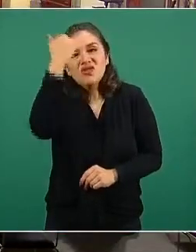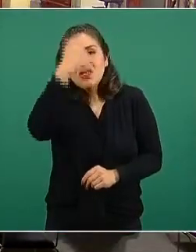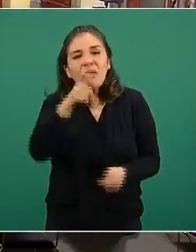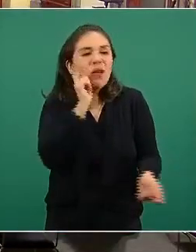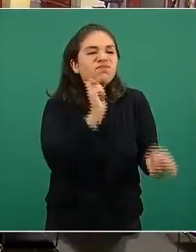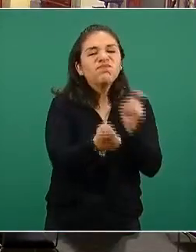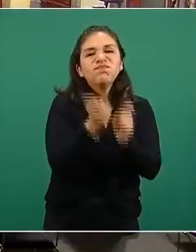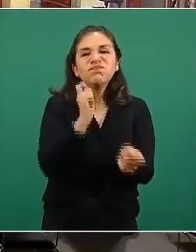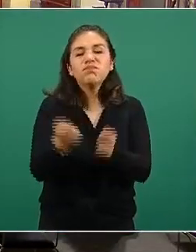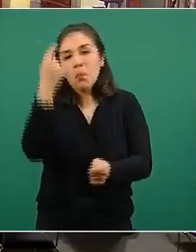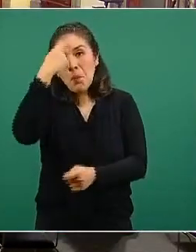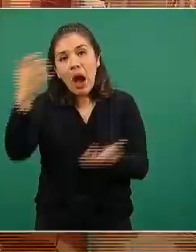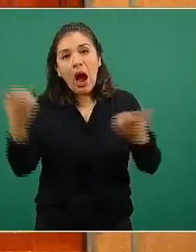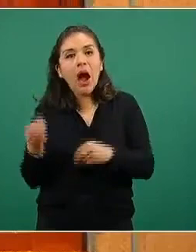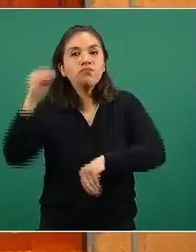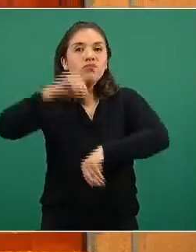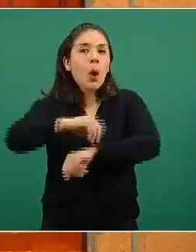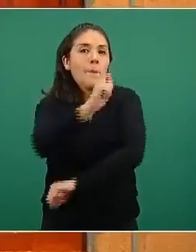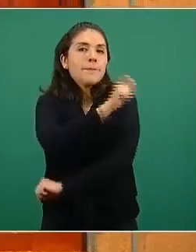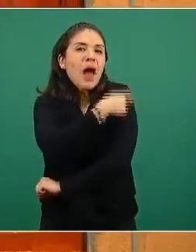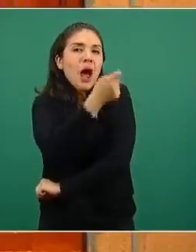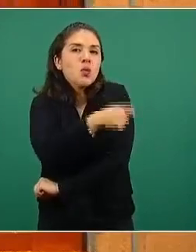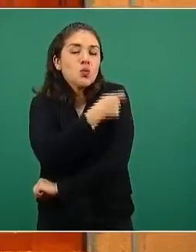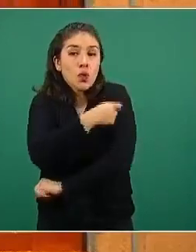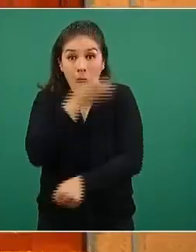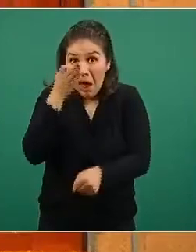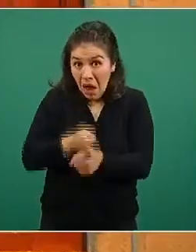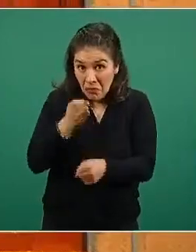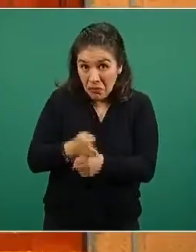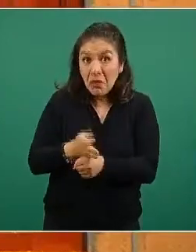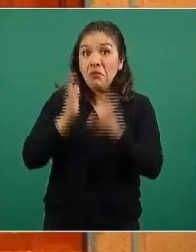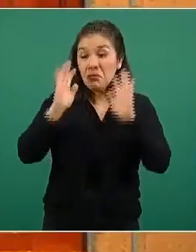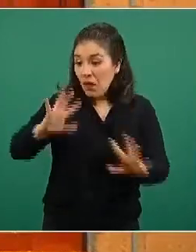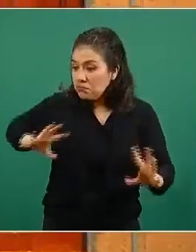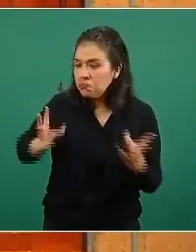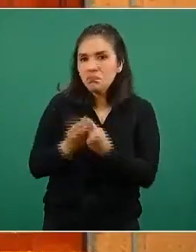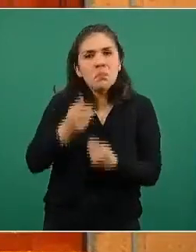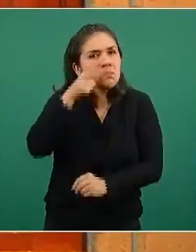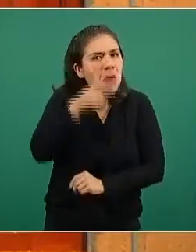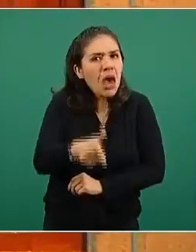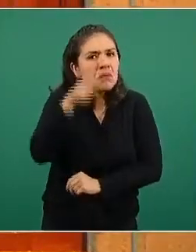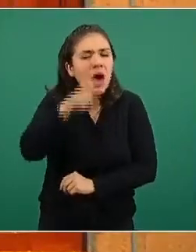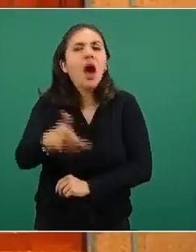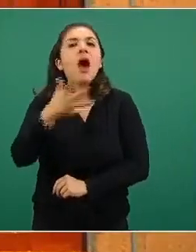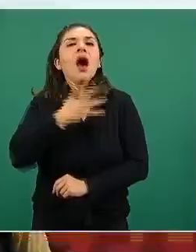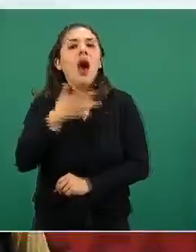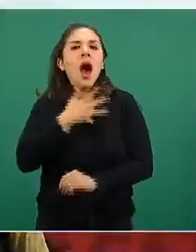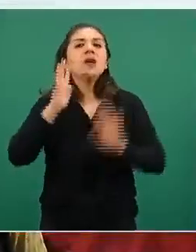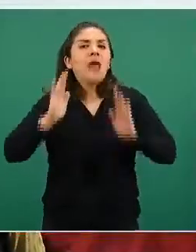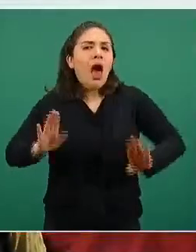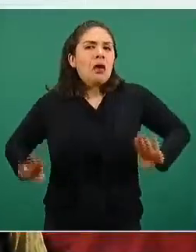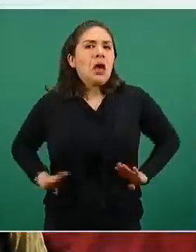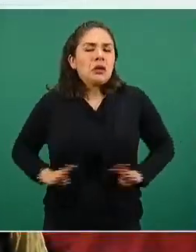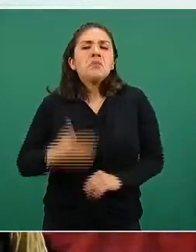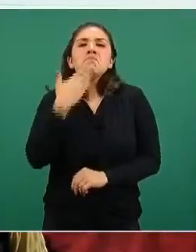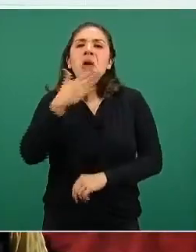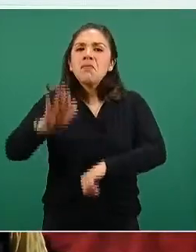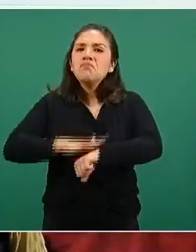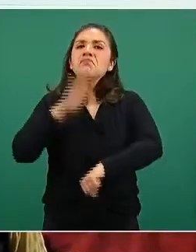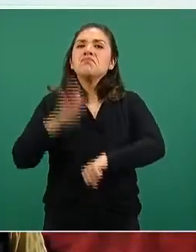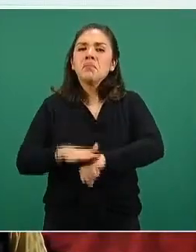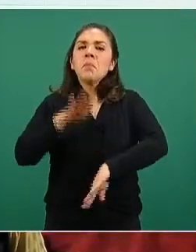a cómo se está llevando a cabo la aplicación, que hasta el momento pues ha demostrado tener estas características de manera